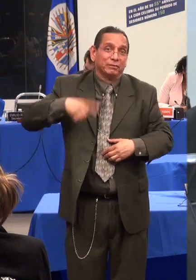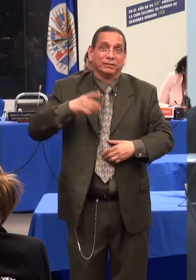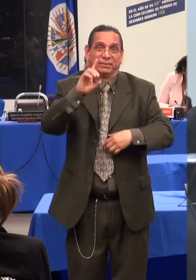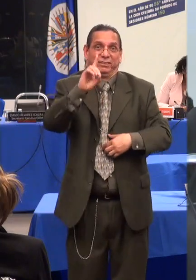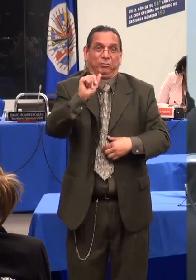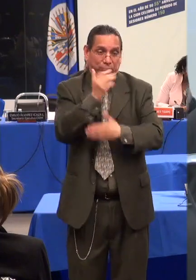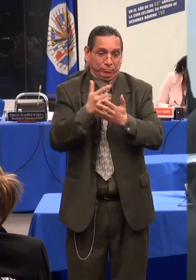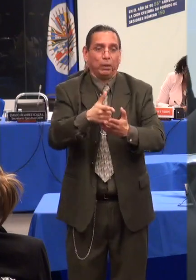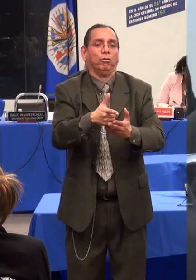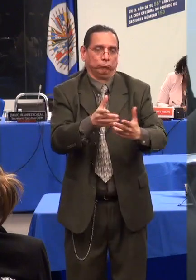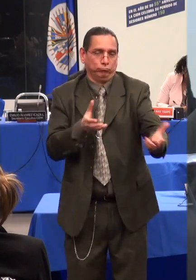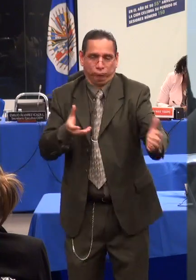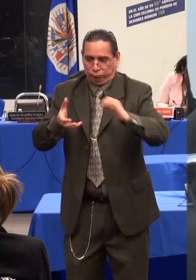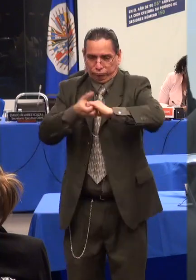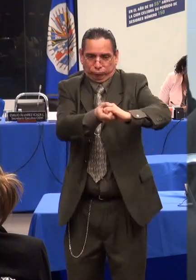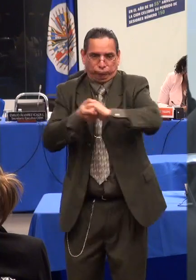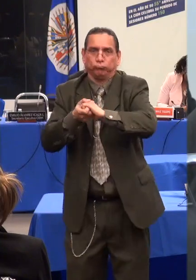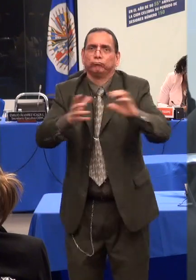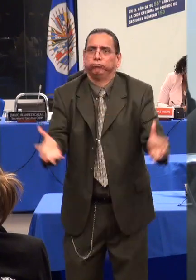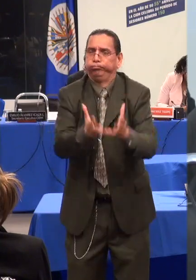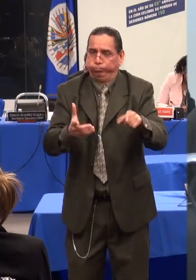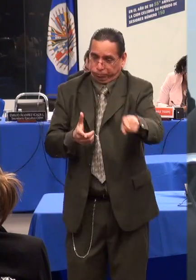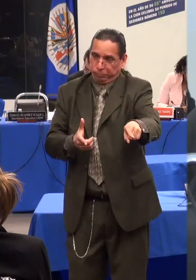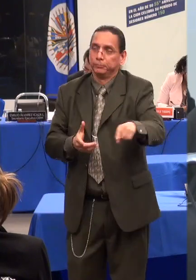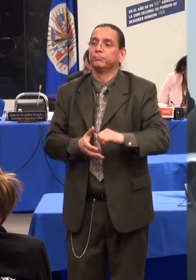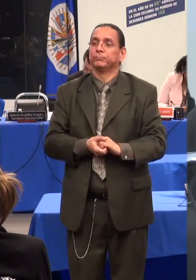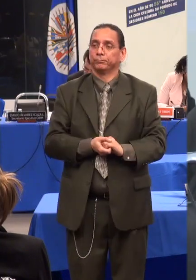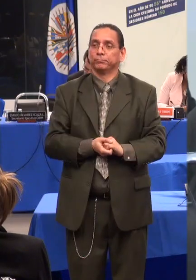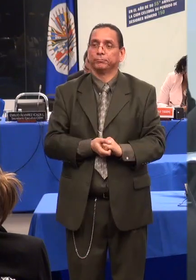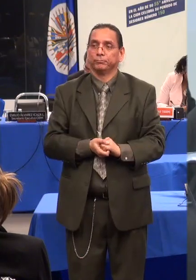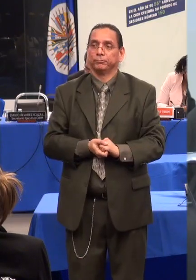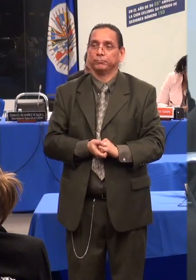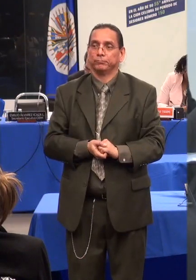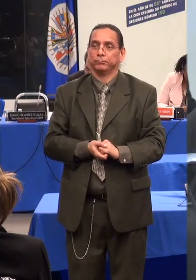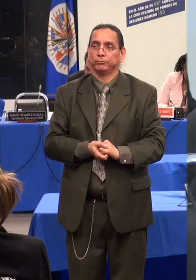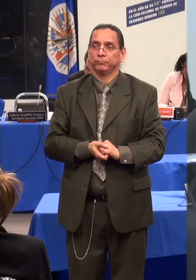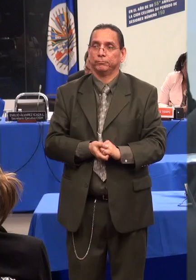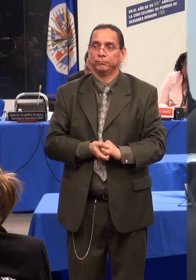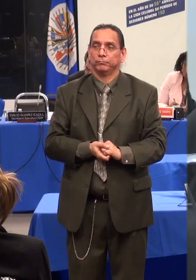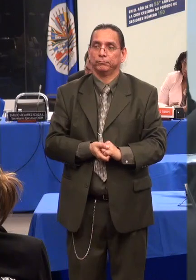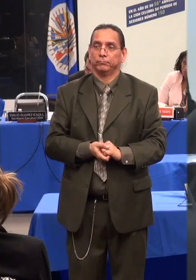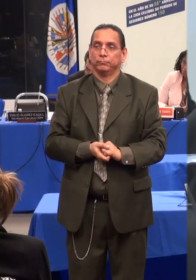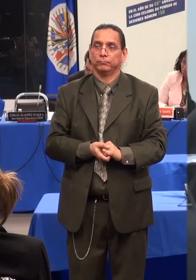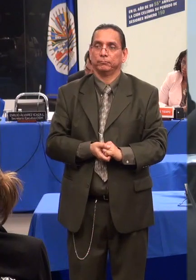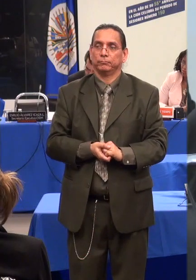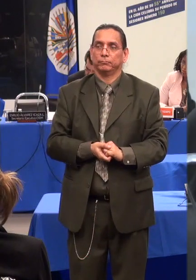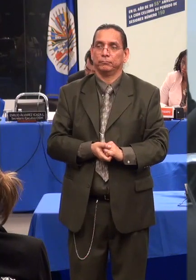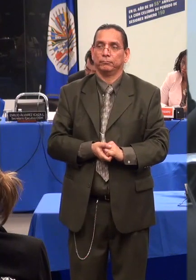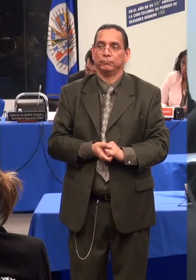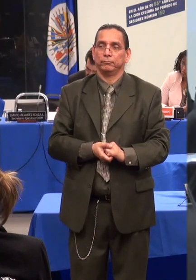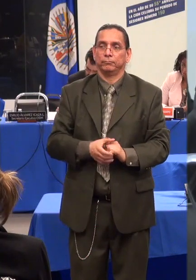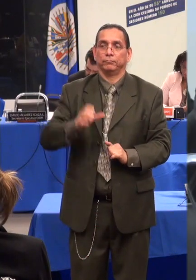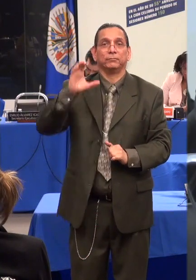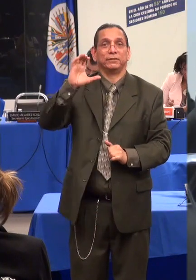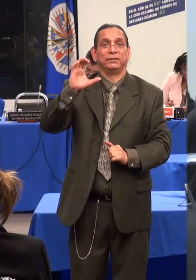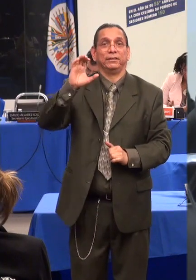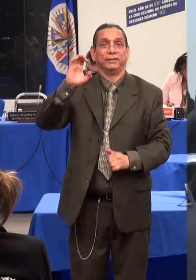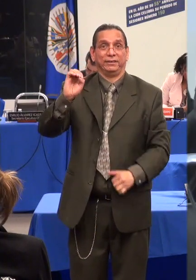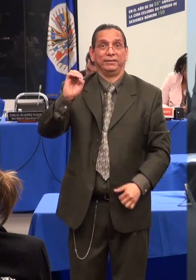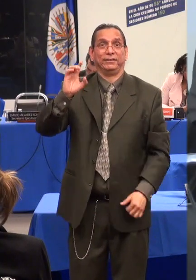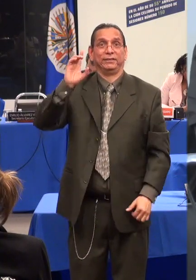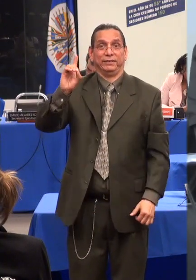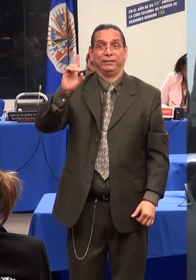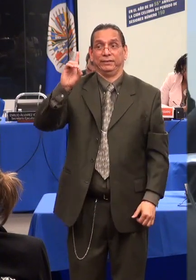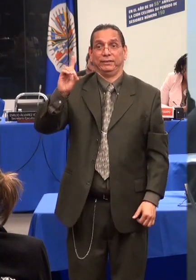fin de revisar el artículo 1.2b y el concepto de discapacidad contenido en la Convención Interamericana sobre Discapacidad.